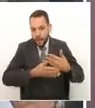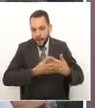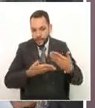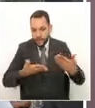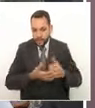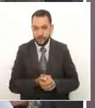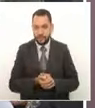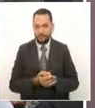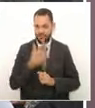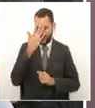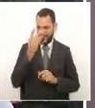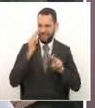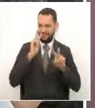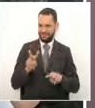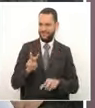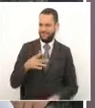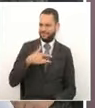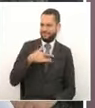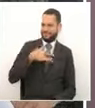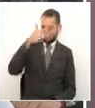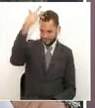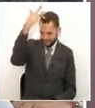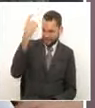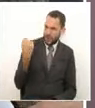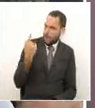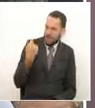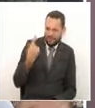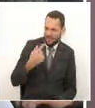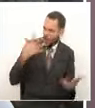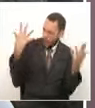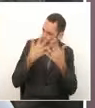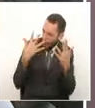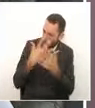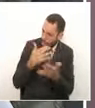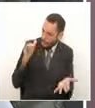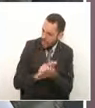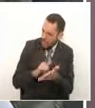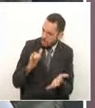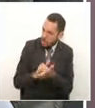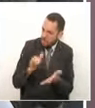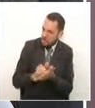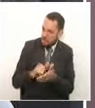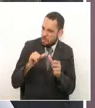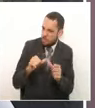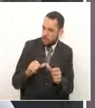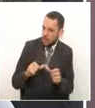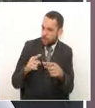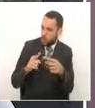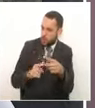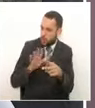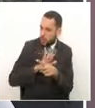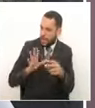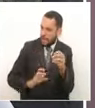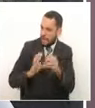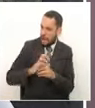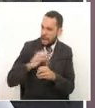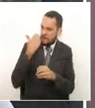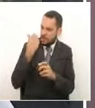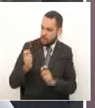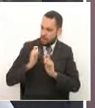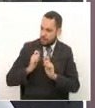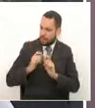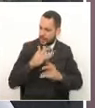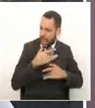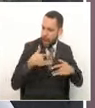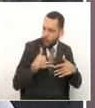Porque yo veo estos indicadores, siempre, son solamente los dos ítems, pero entonces siempre